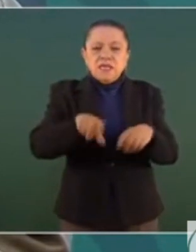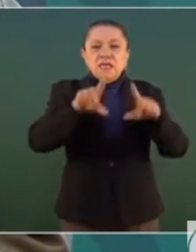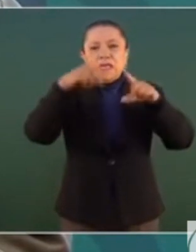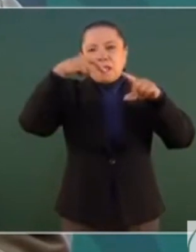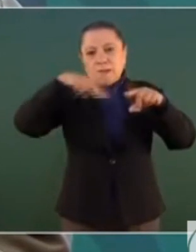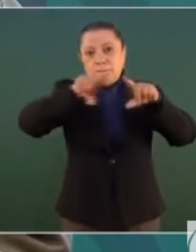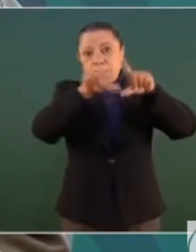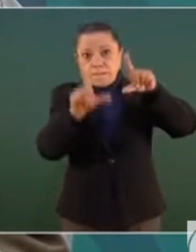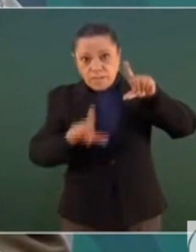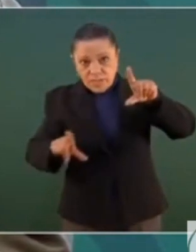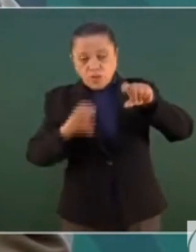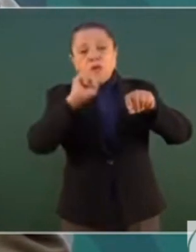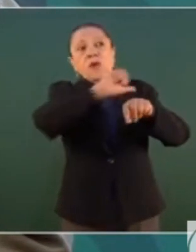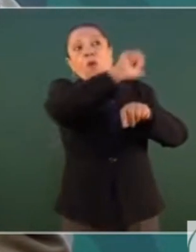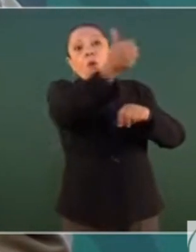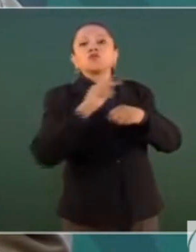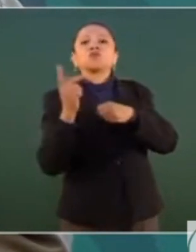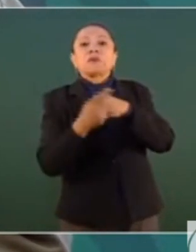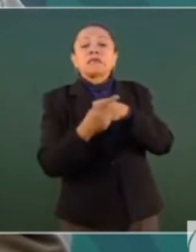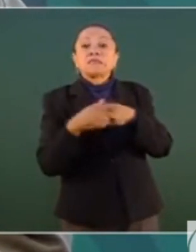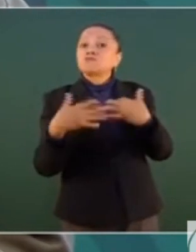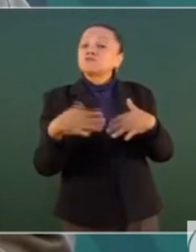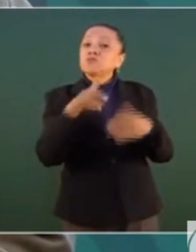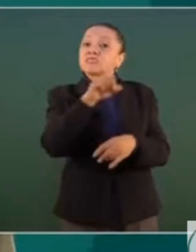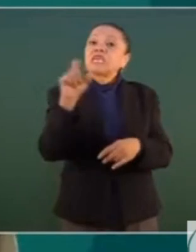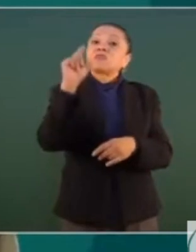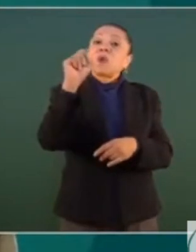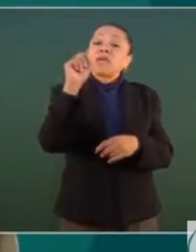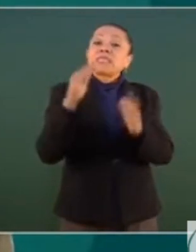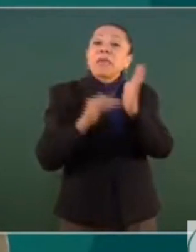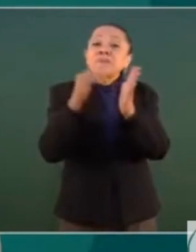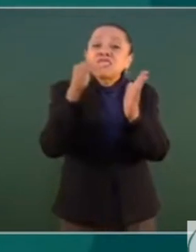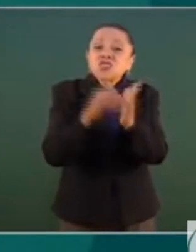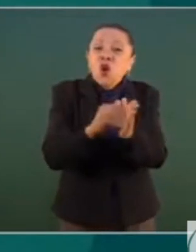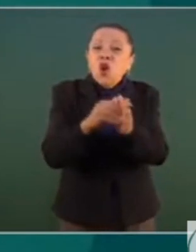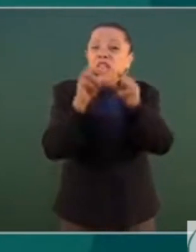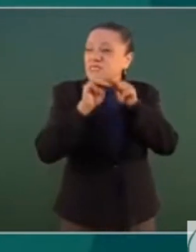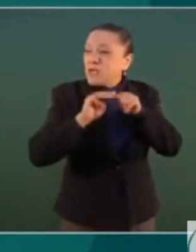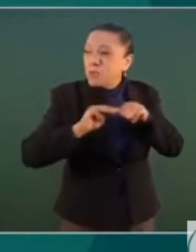120 millones de hectáreas. Para tener una idea,